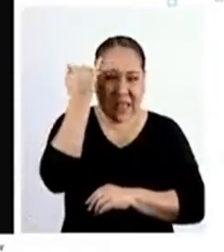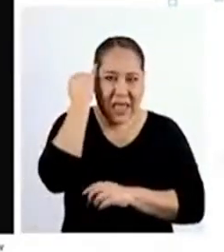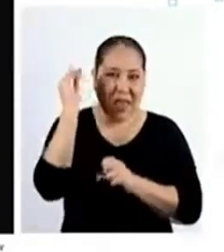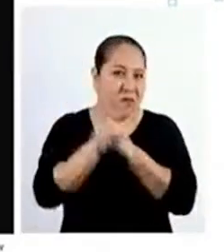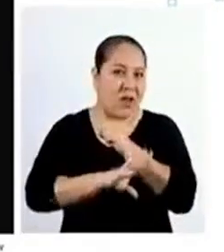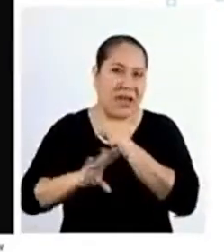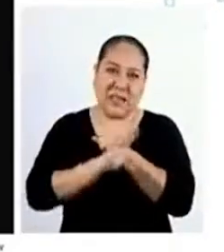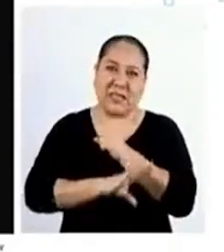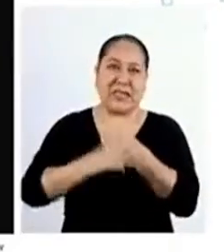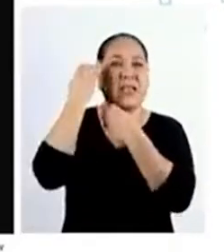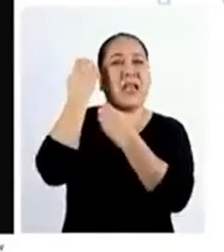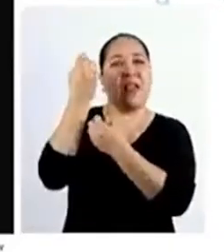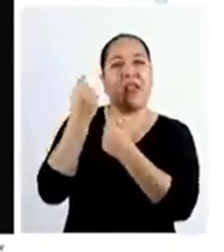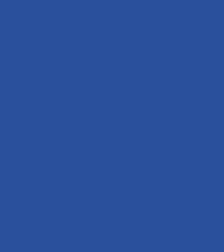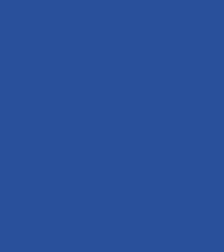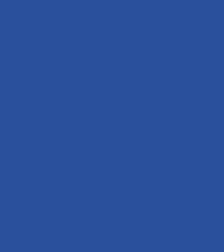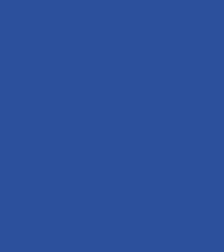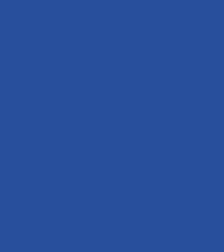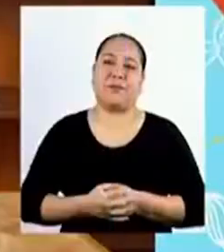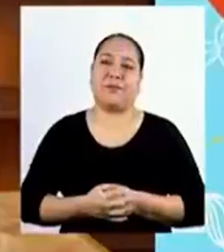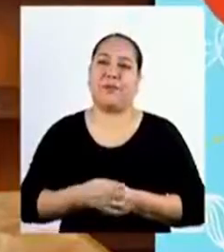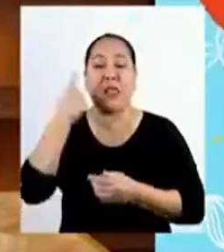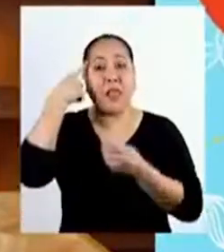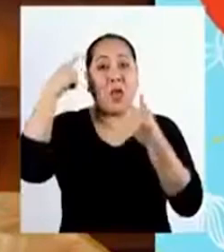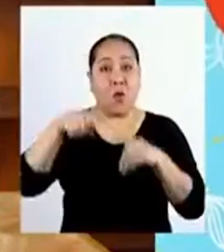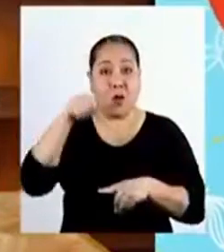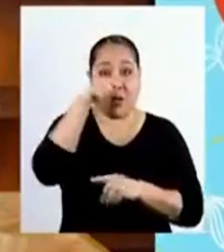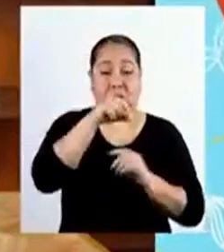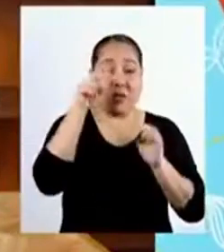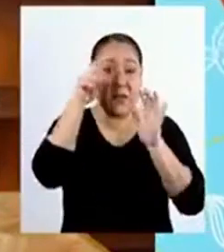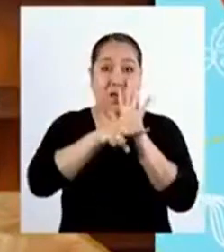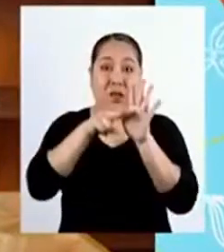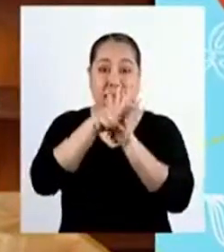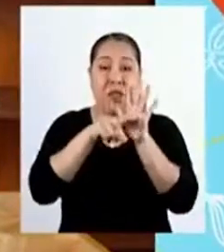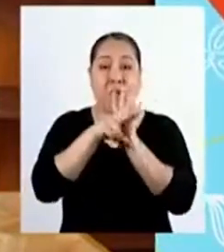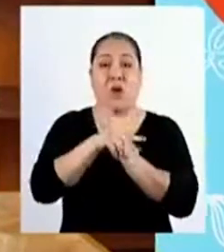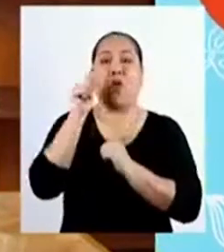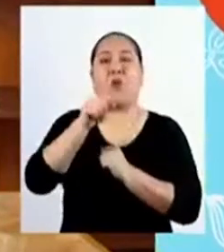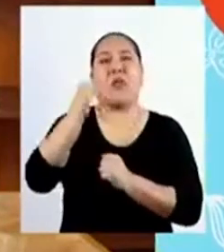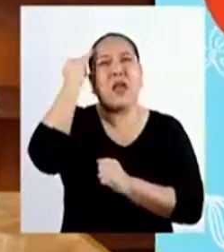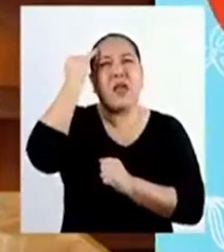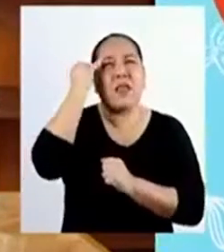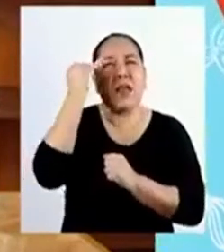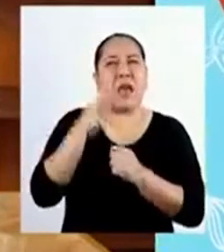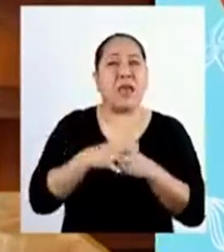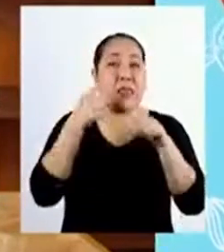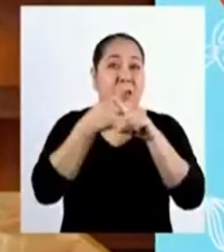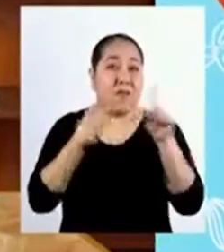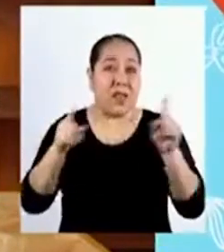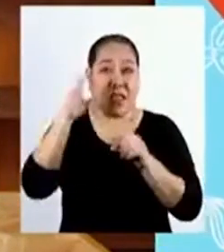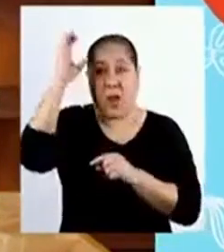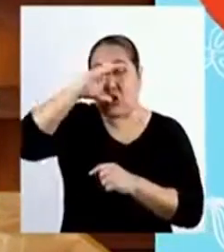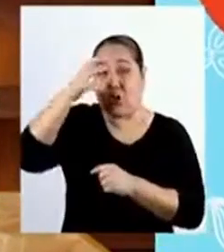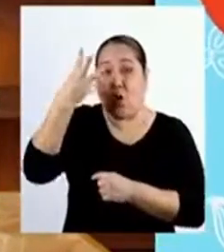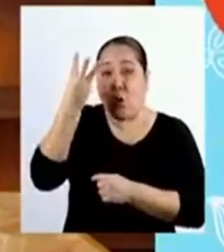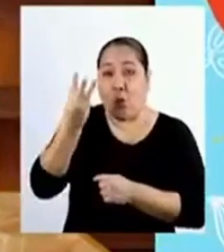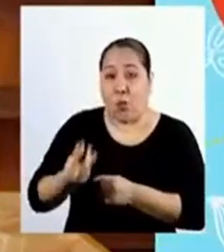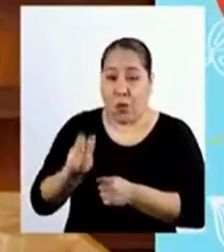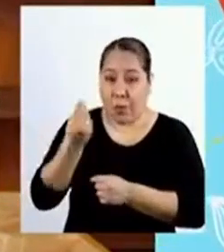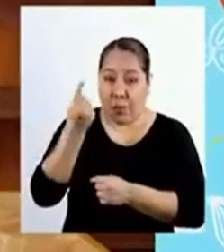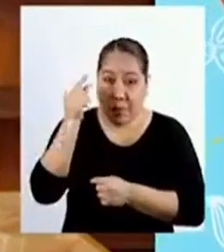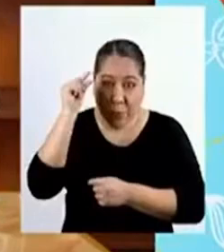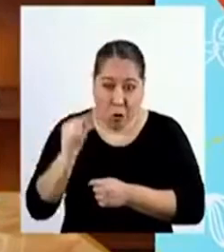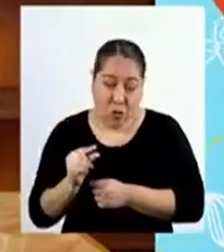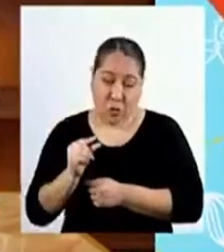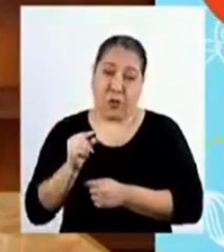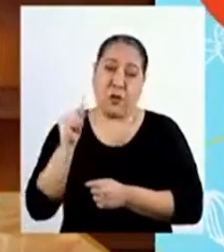esencial de la economía De acuerdo con el video observado Una noción opuesta al concepto de escasez Es